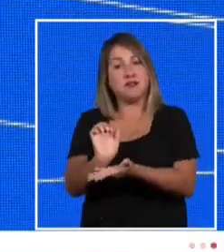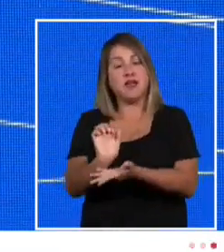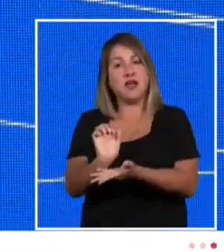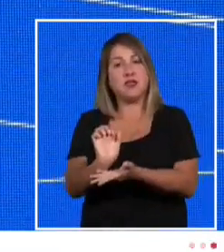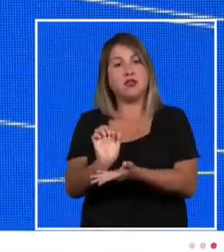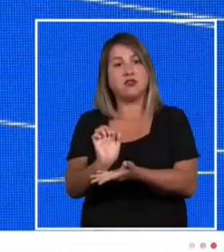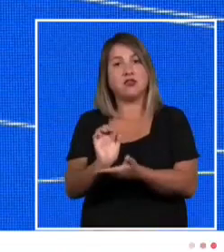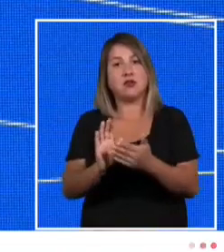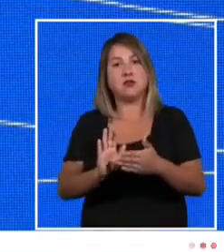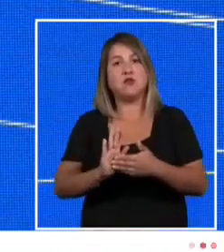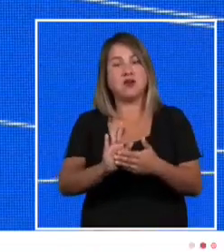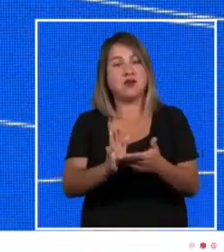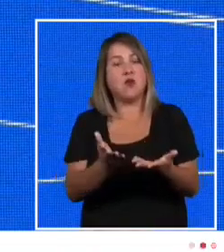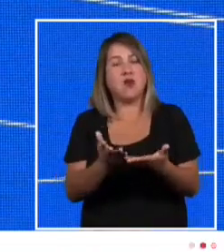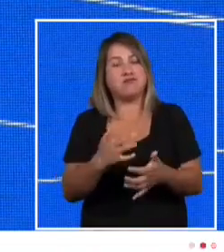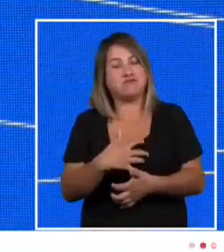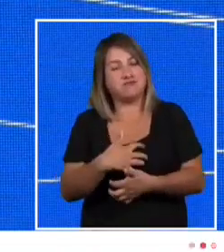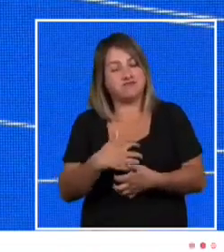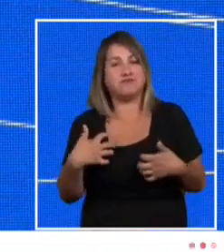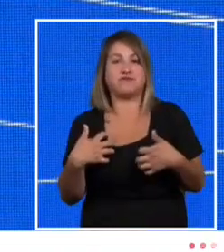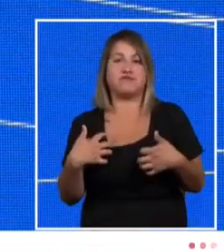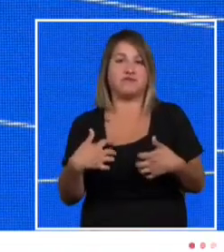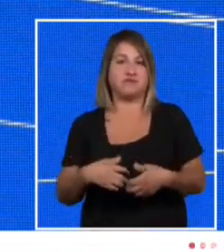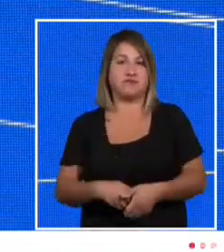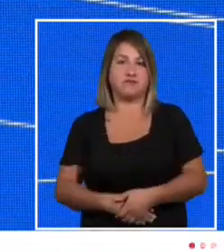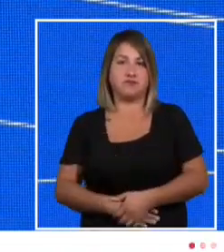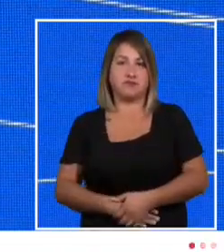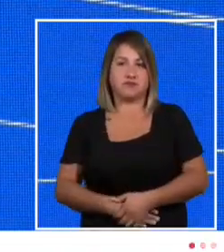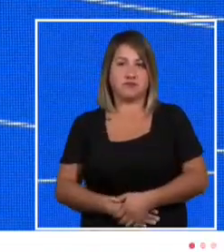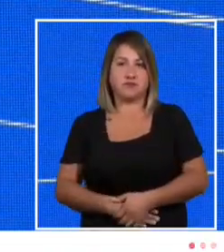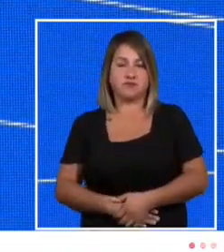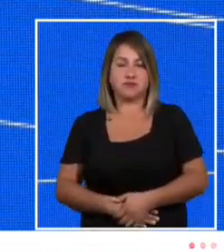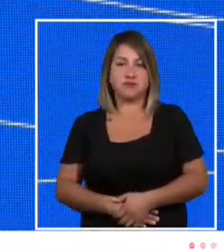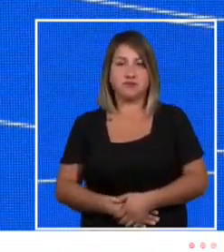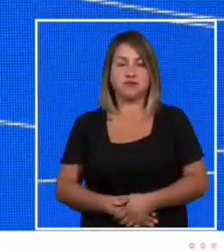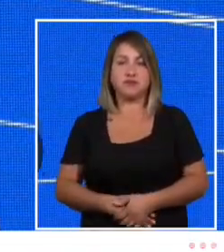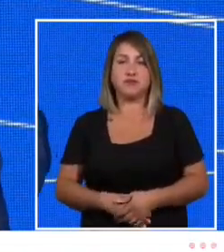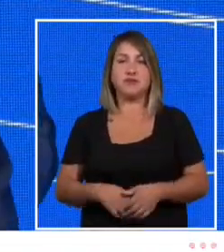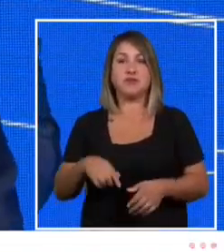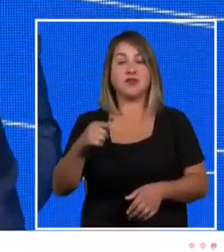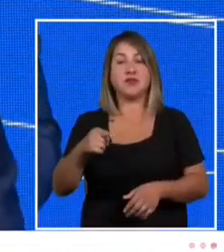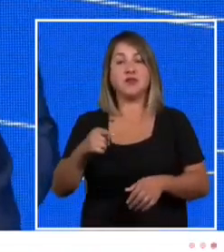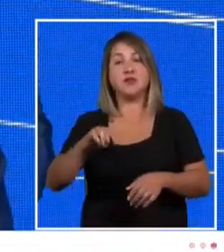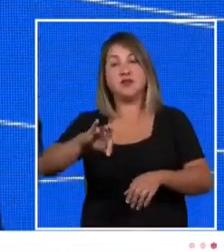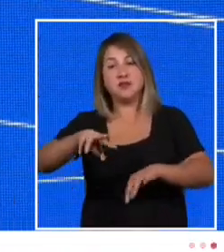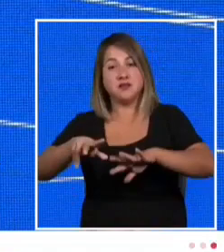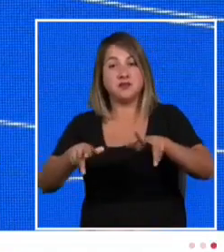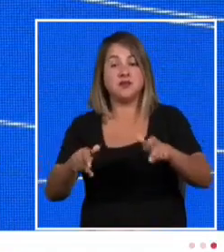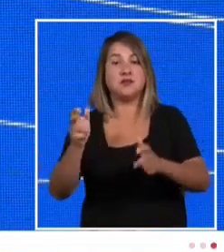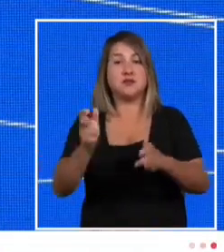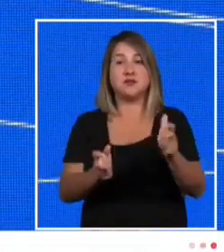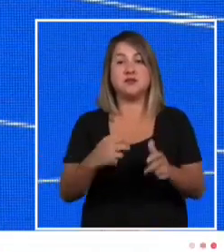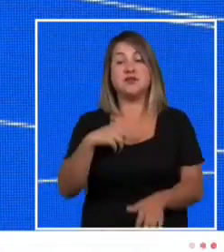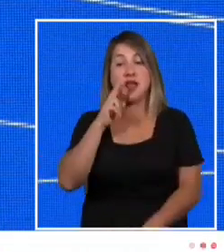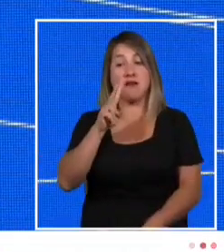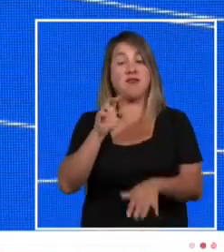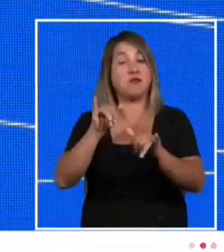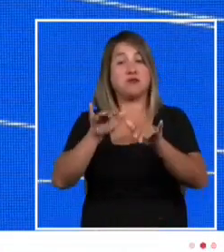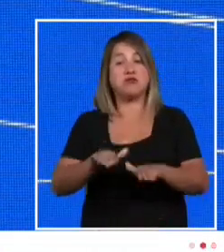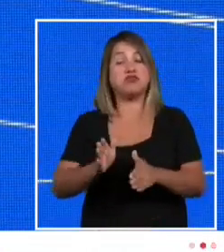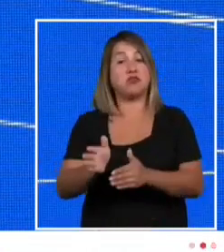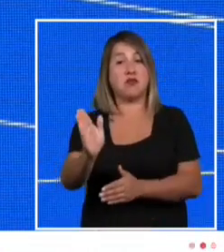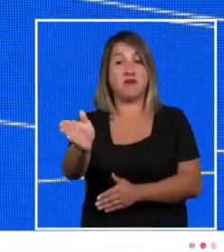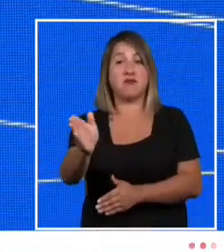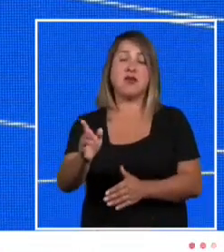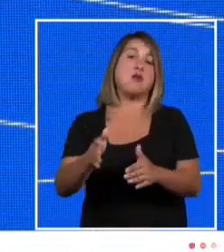impotencia. Y esta radicalización de la delincuencia la hemos visto, por cierto, en los